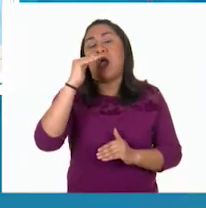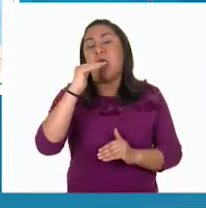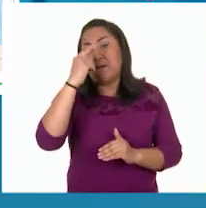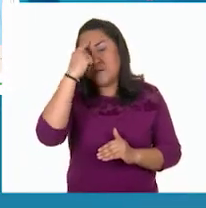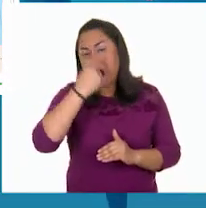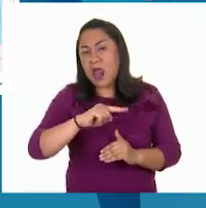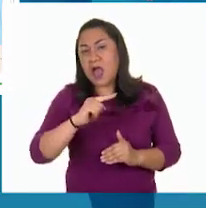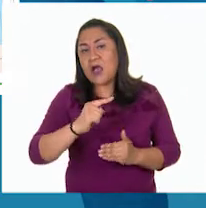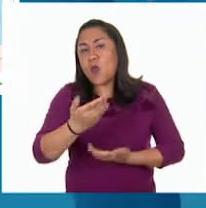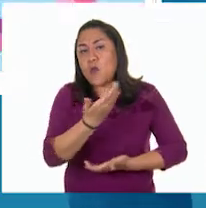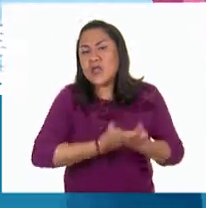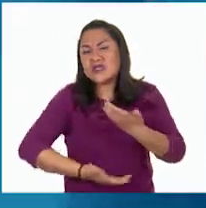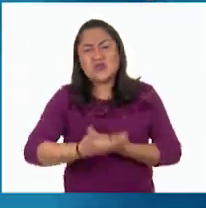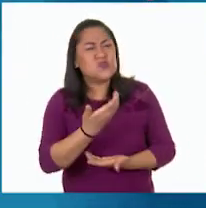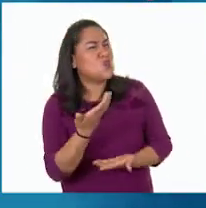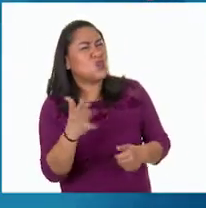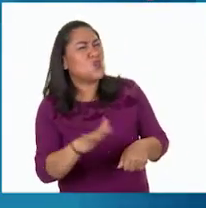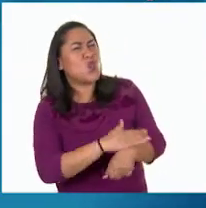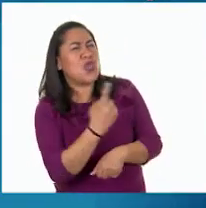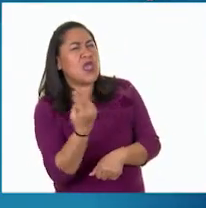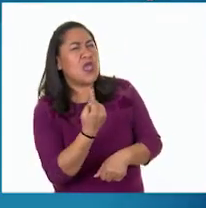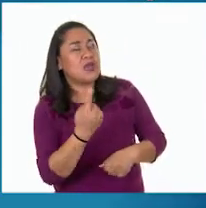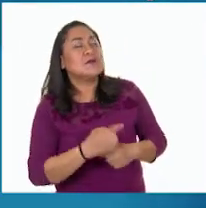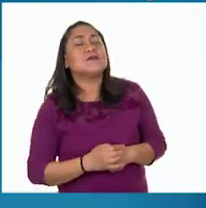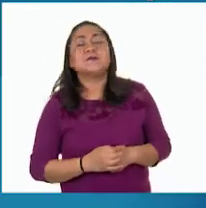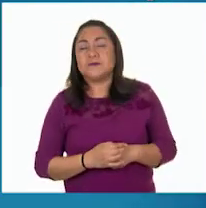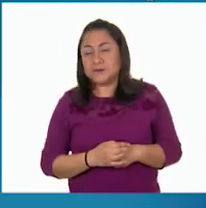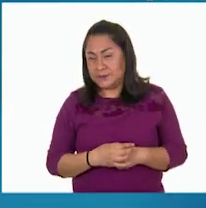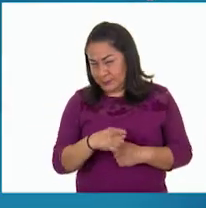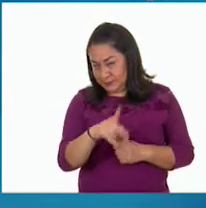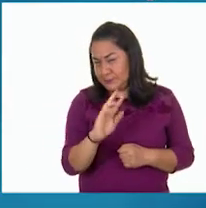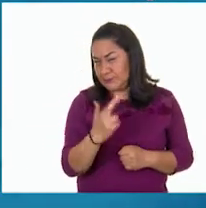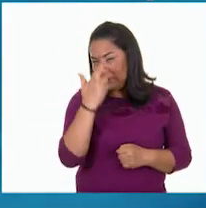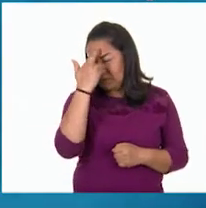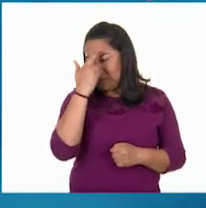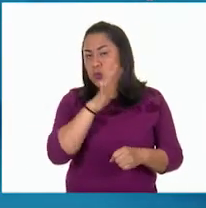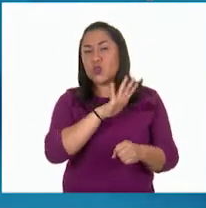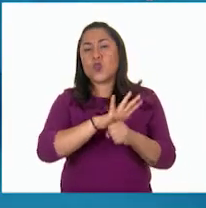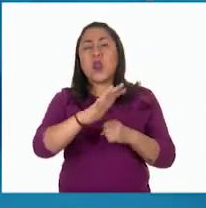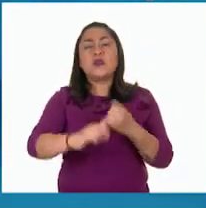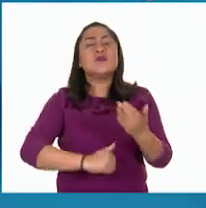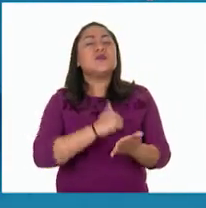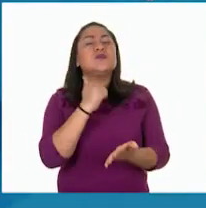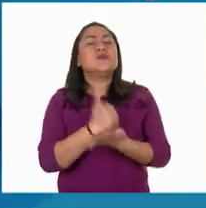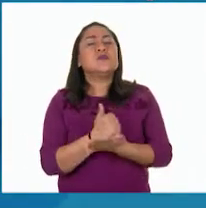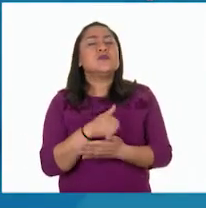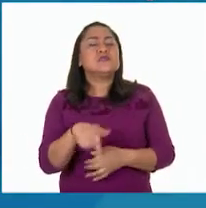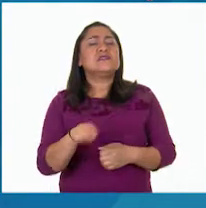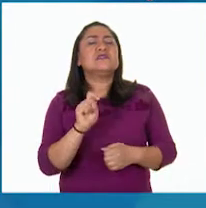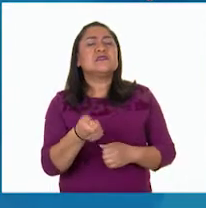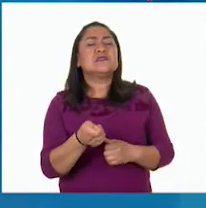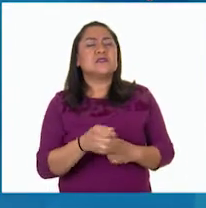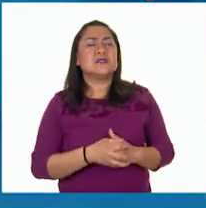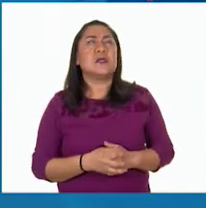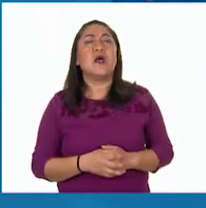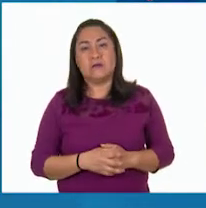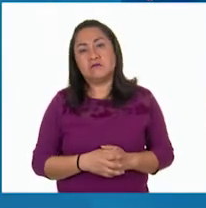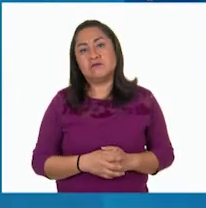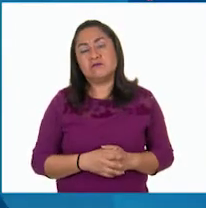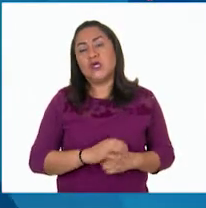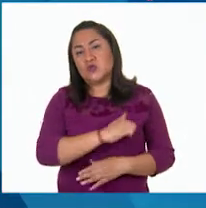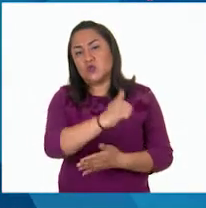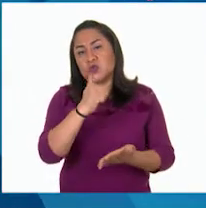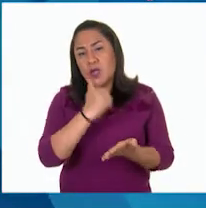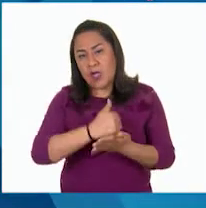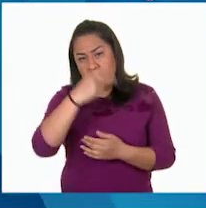¿Por qué, maestra? ¿Recuerdas qué ciudad se localiza ahí, Larisa? Sí, la Ciudad de